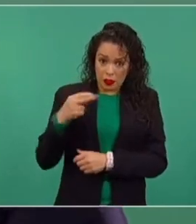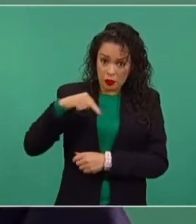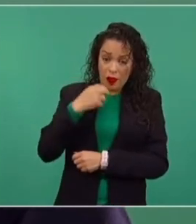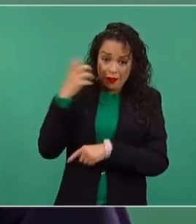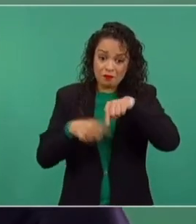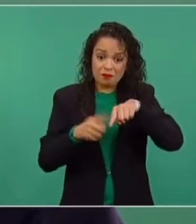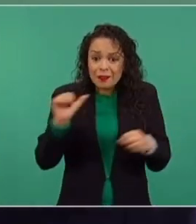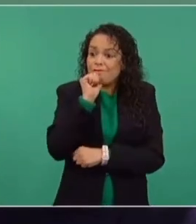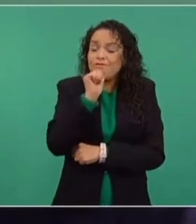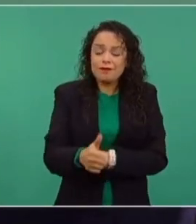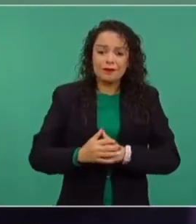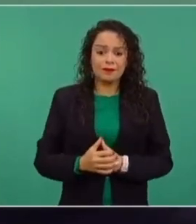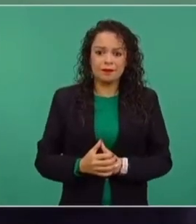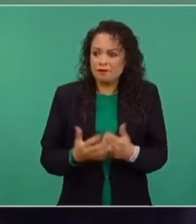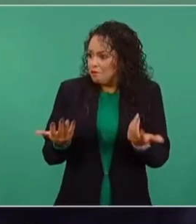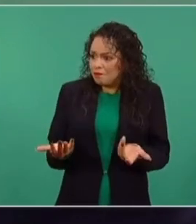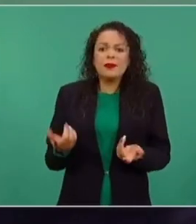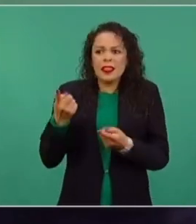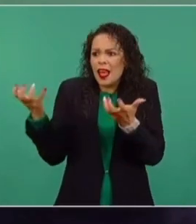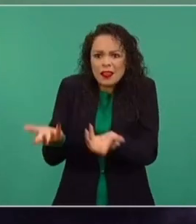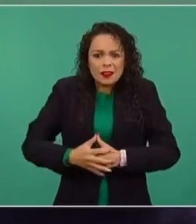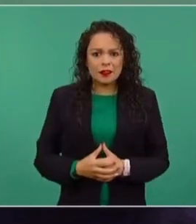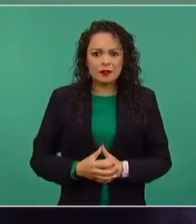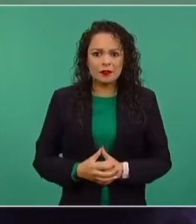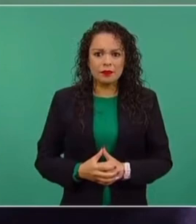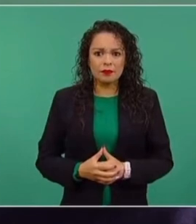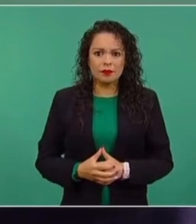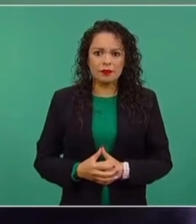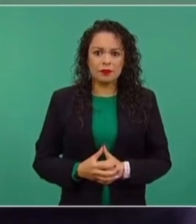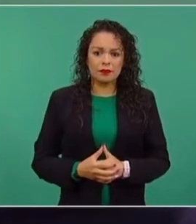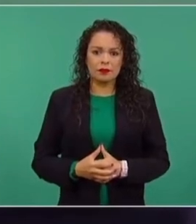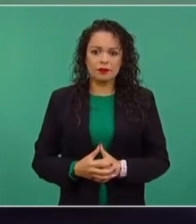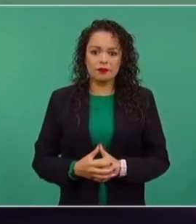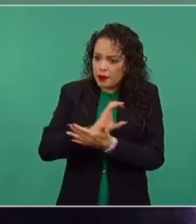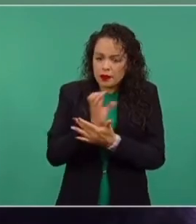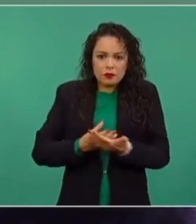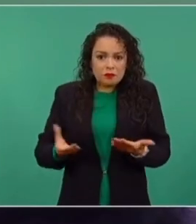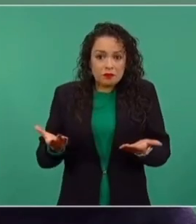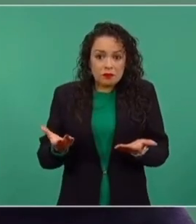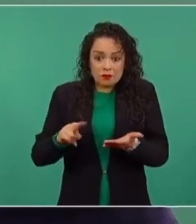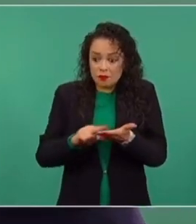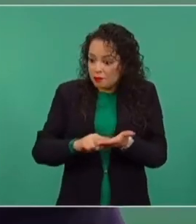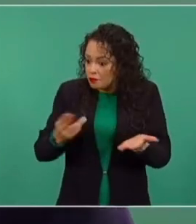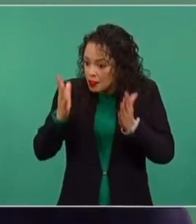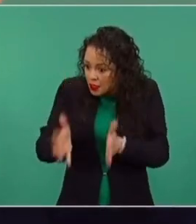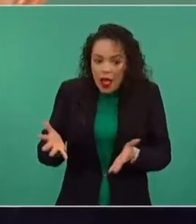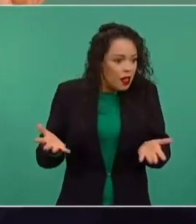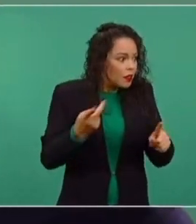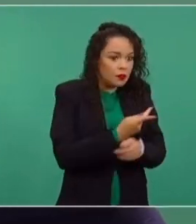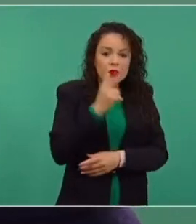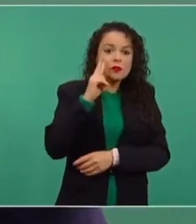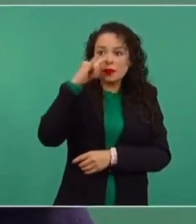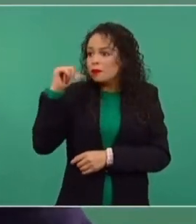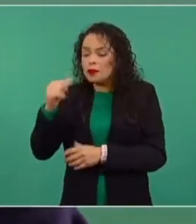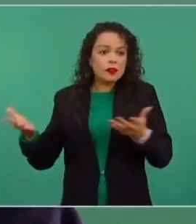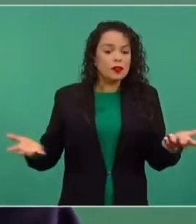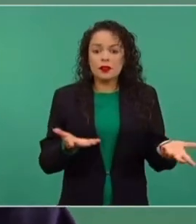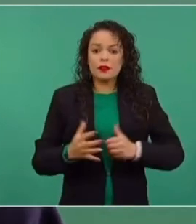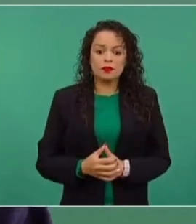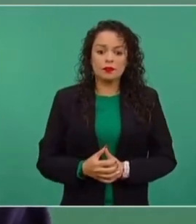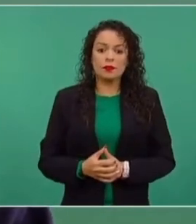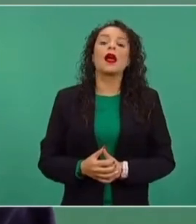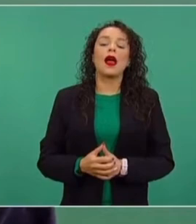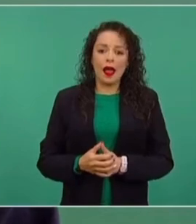tendríamos elementos. ¿Qué hicieron entonces con las concesiones? Las metieron al mercado